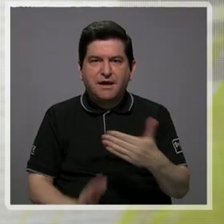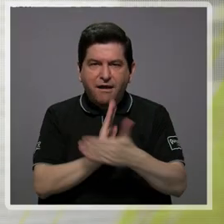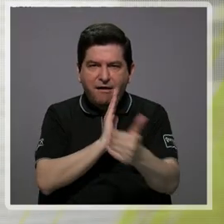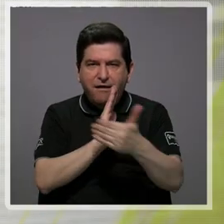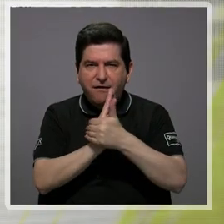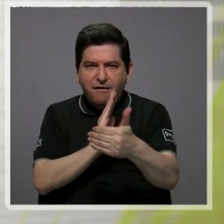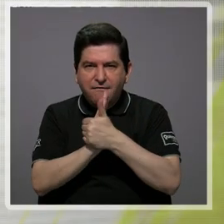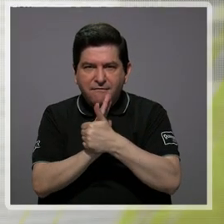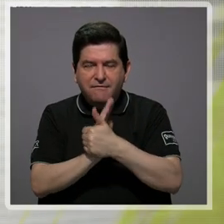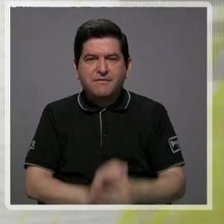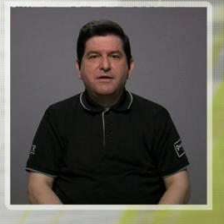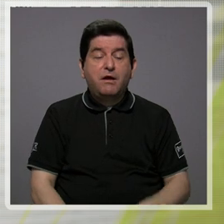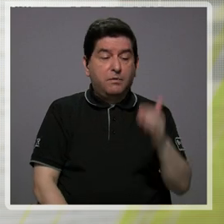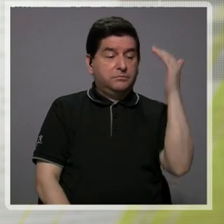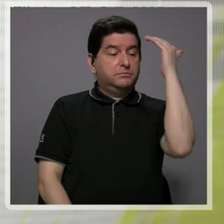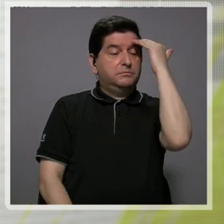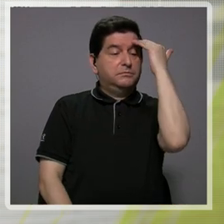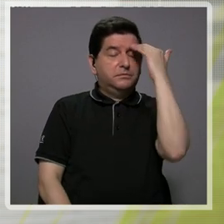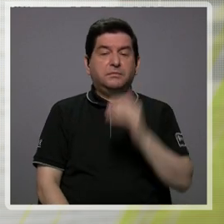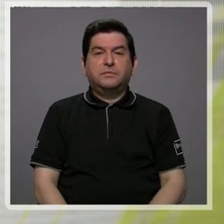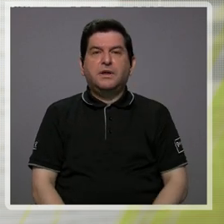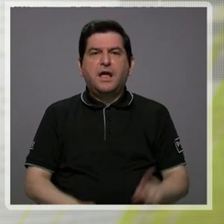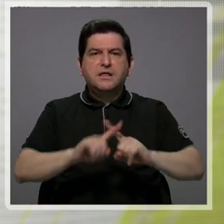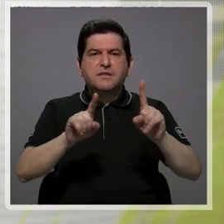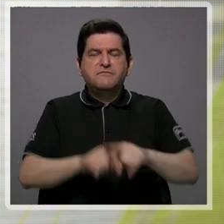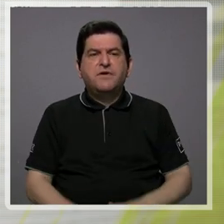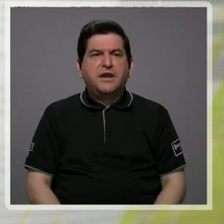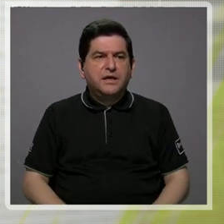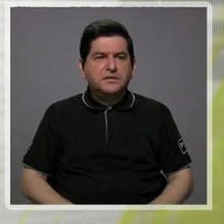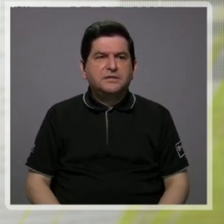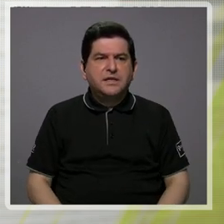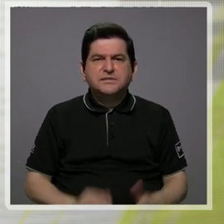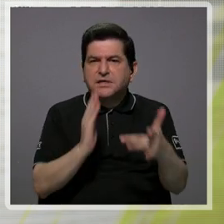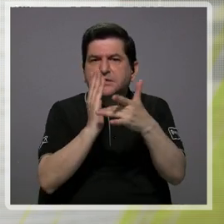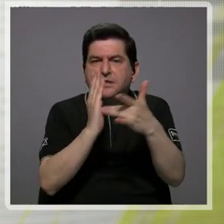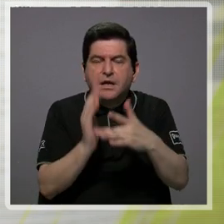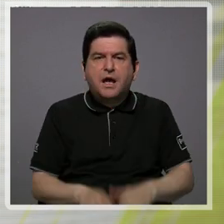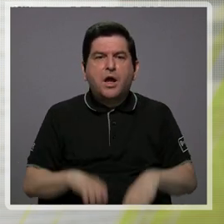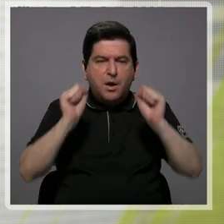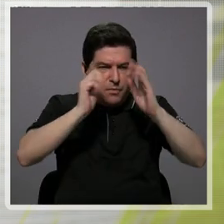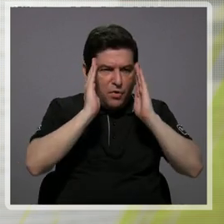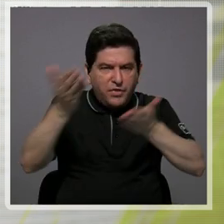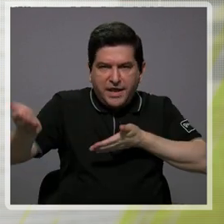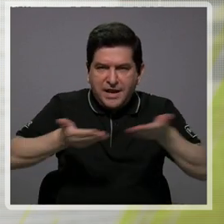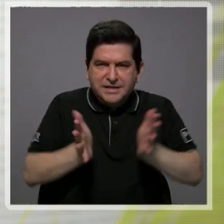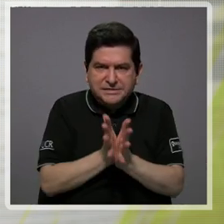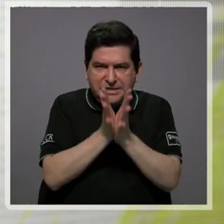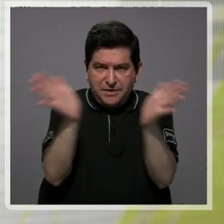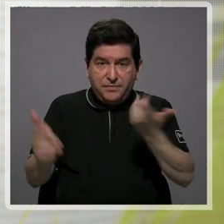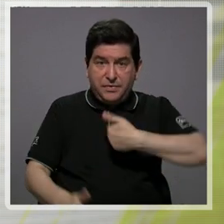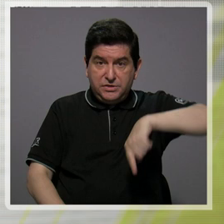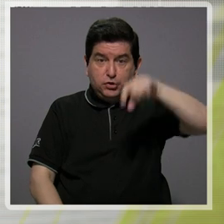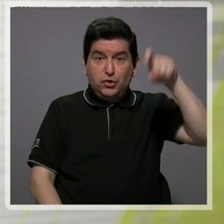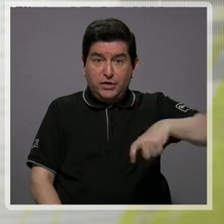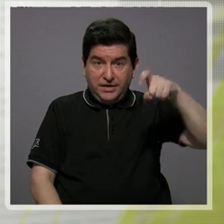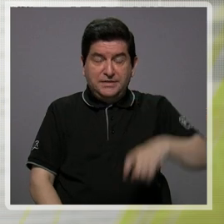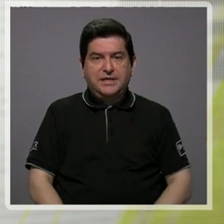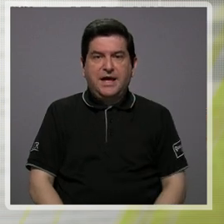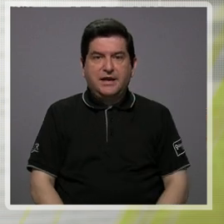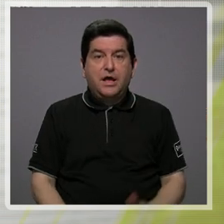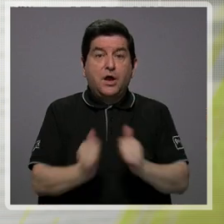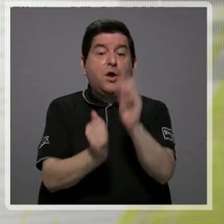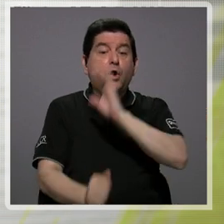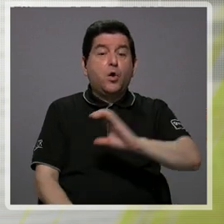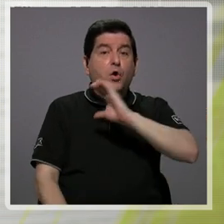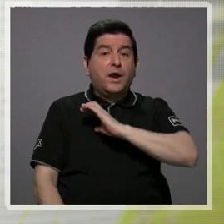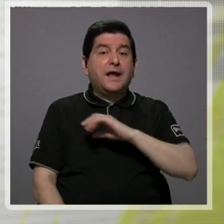capacidad en conocimiento, en competencias para atender el servicio público en nosotros necesitamos con la